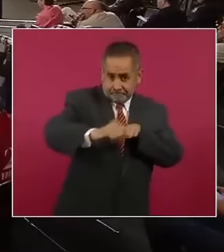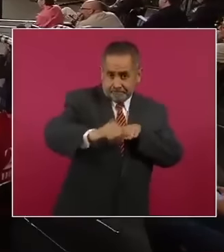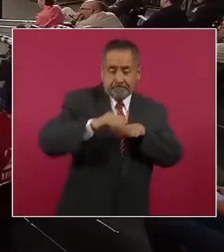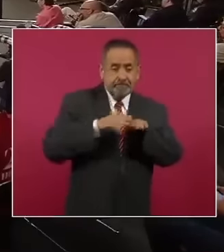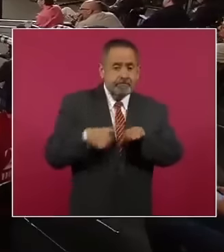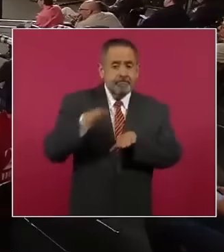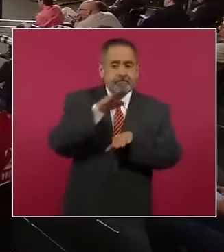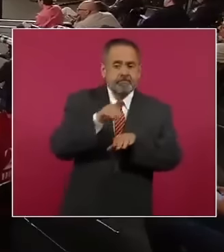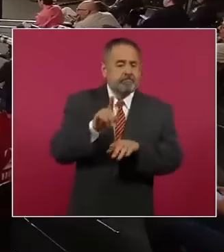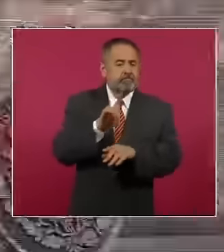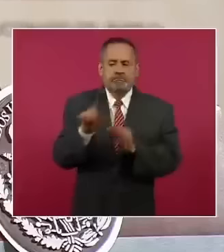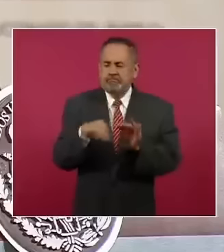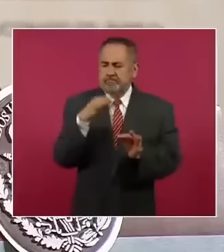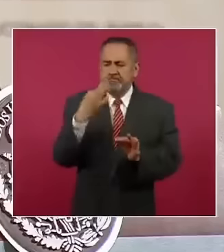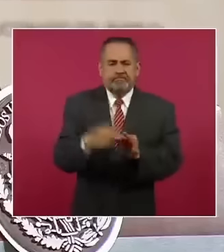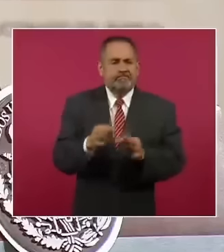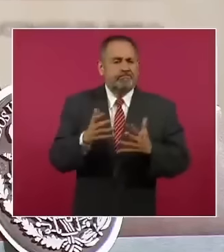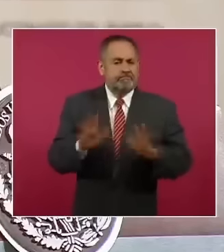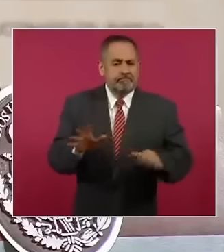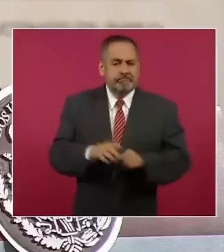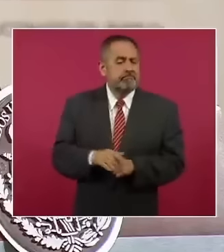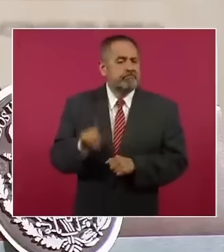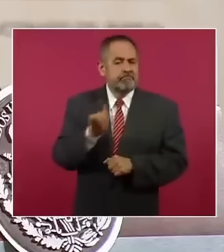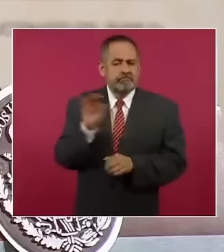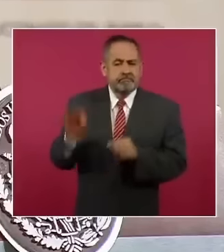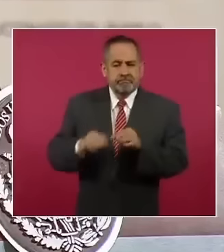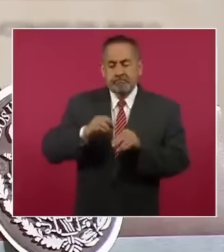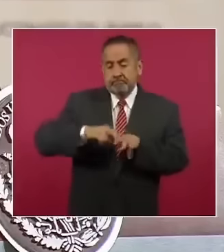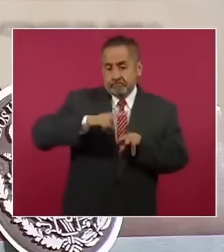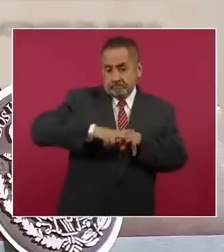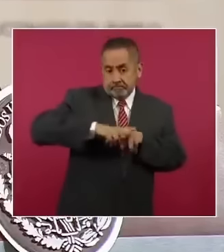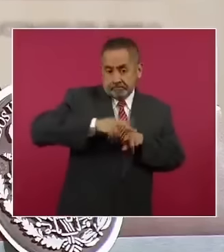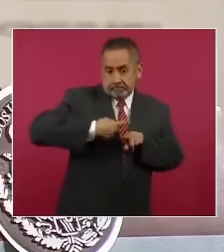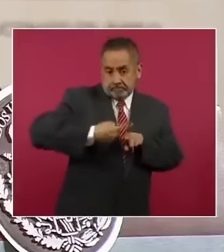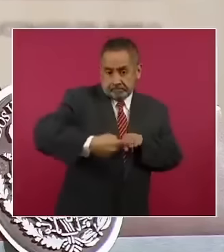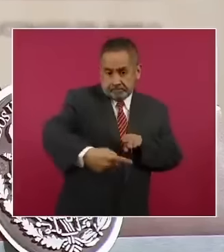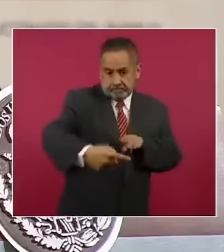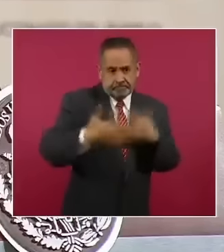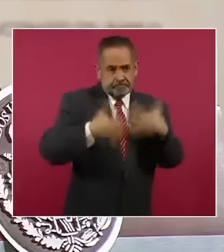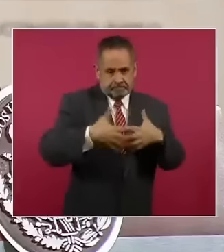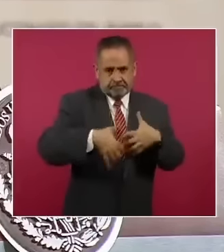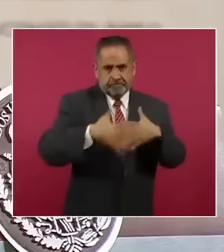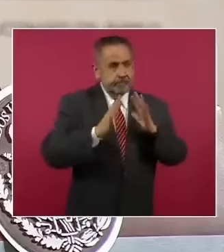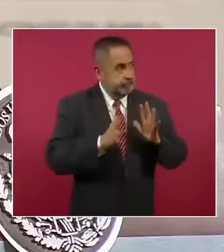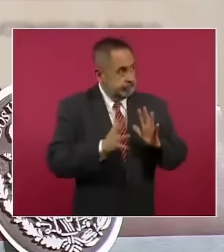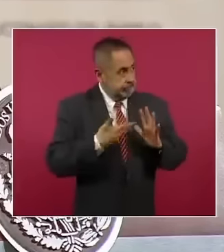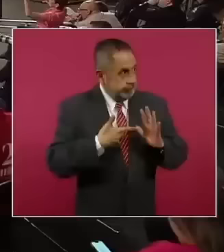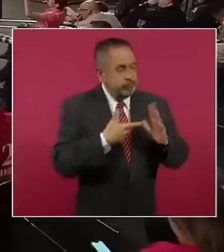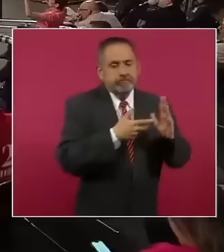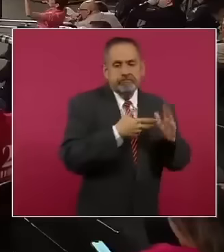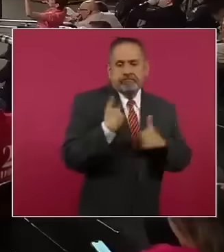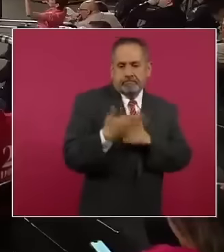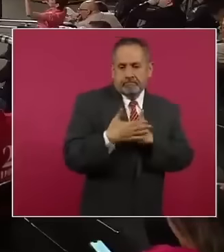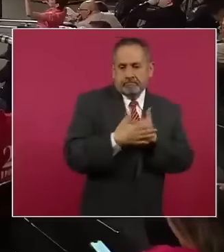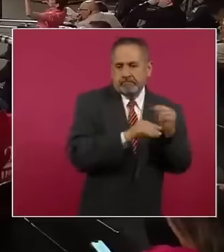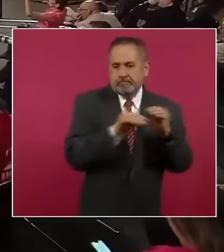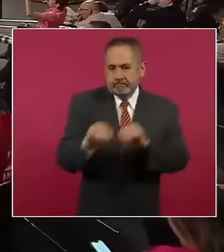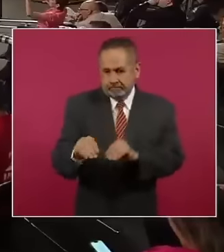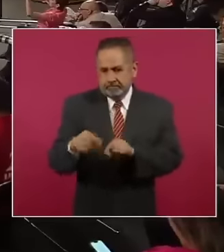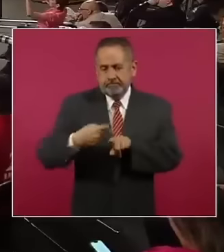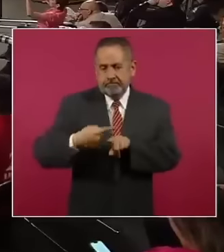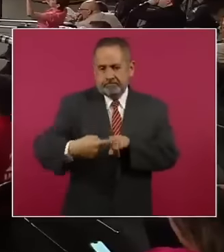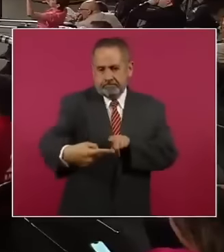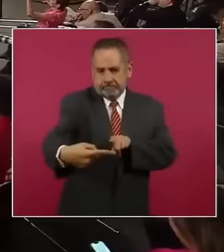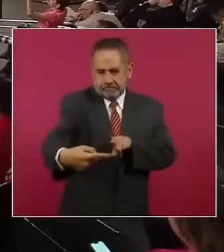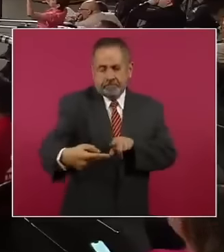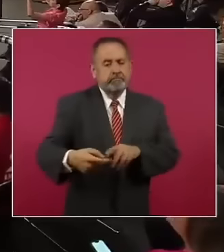100 por ciento concluidos. El 100 por ciento de los durmientes ya están fabricados. Hemos colocado el 70 por ciento de los